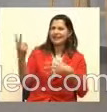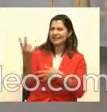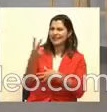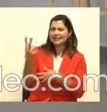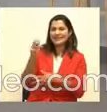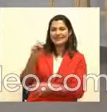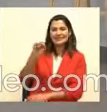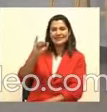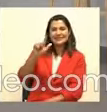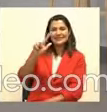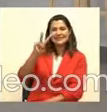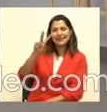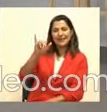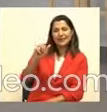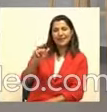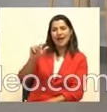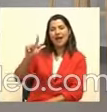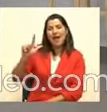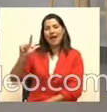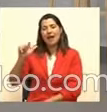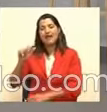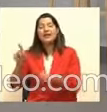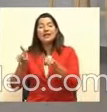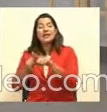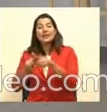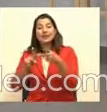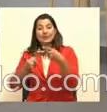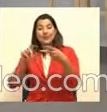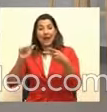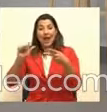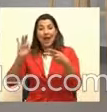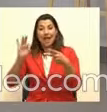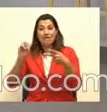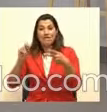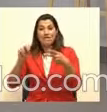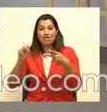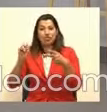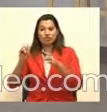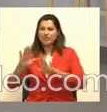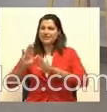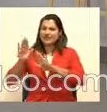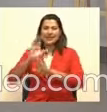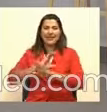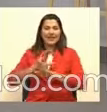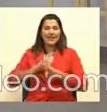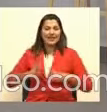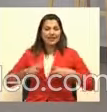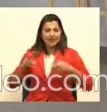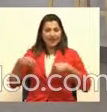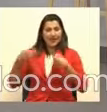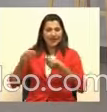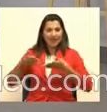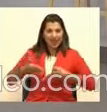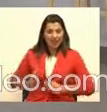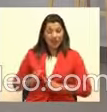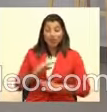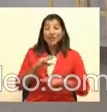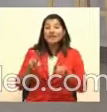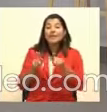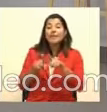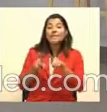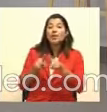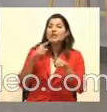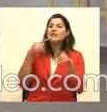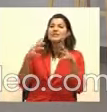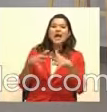admirables la calidad de vida que ella le da a su hijo. Laura Azofeiva, bravo Alfonso y un gran saludo a su madre